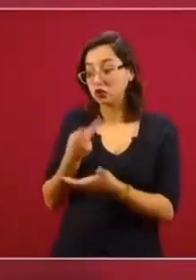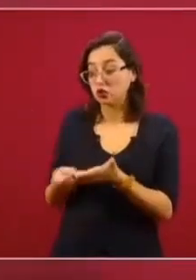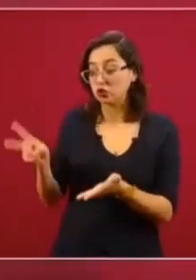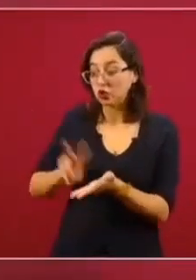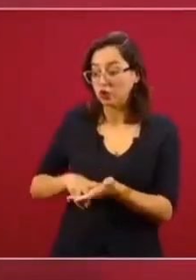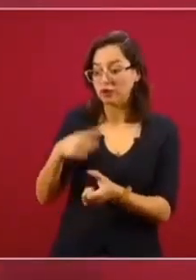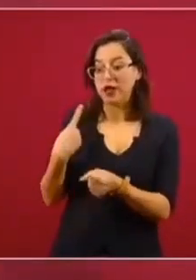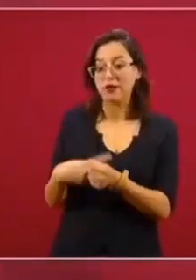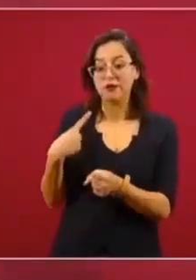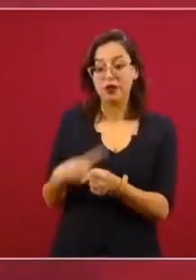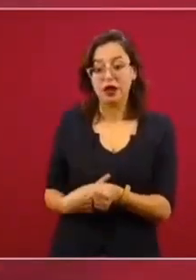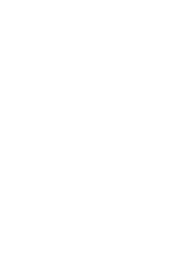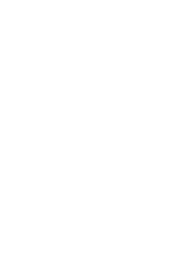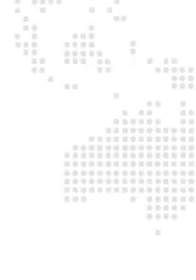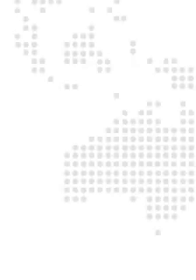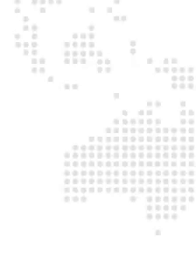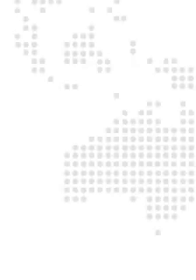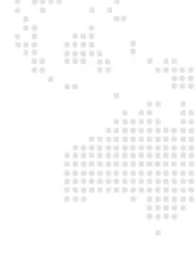tengan alguna…